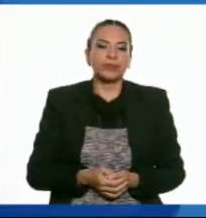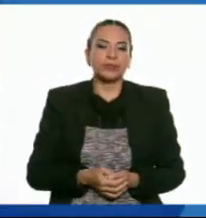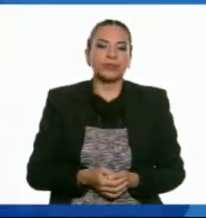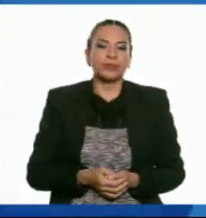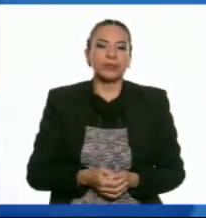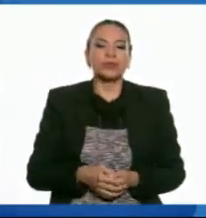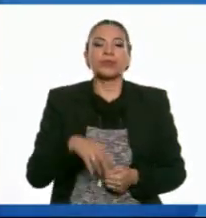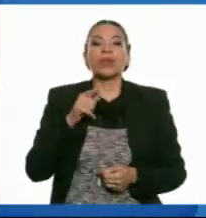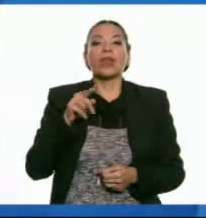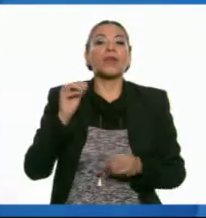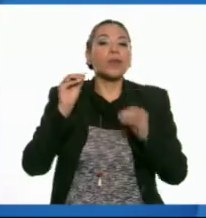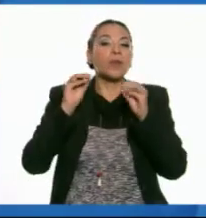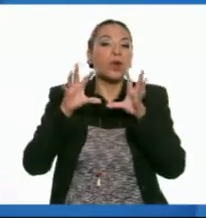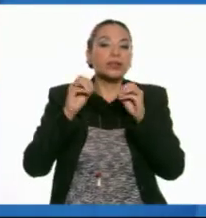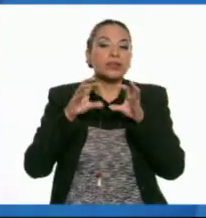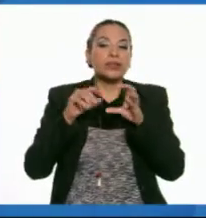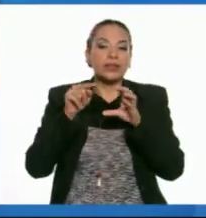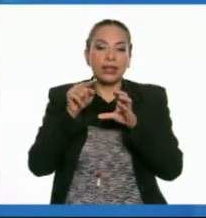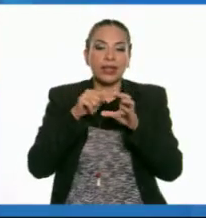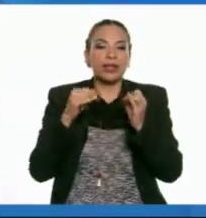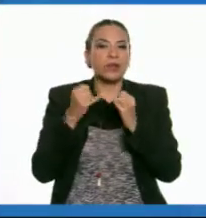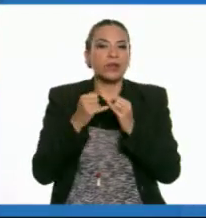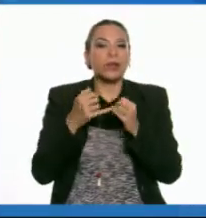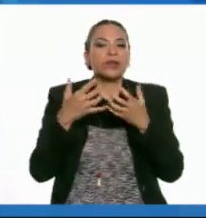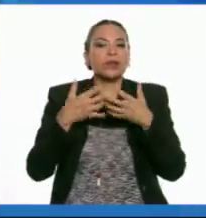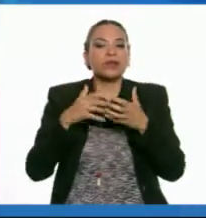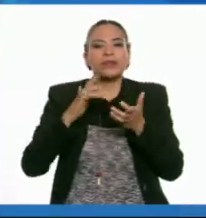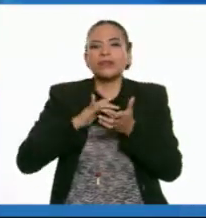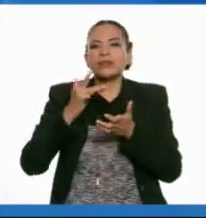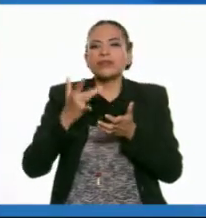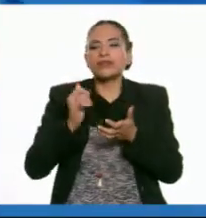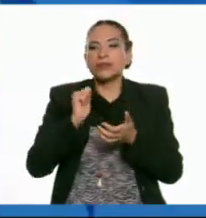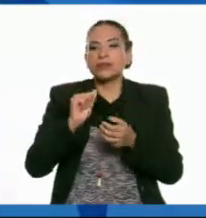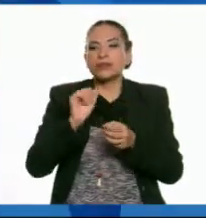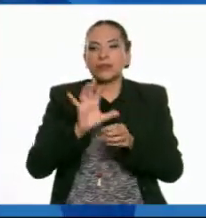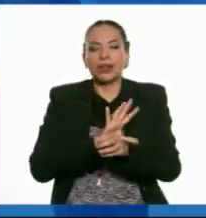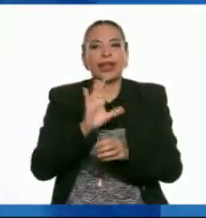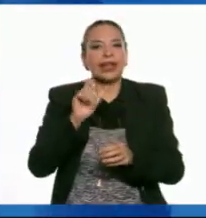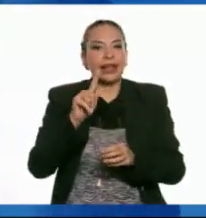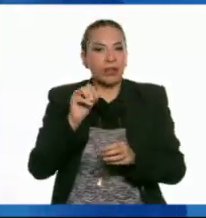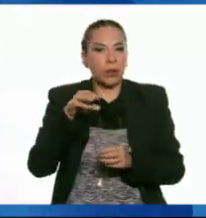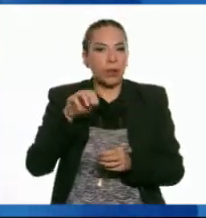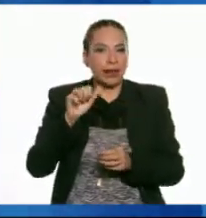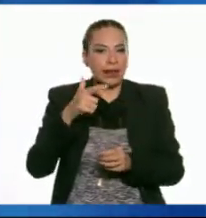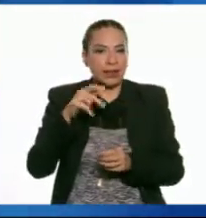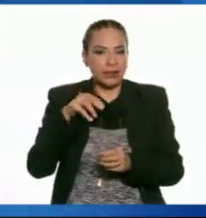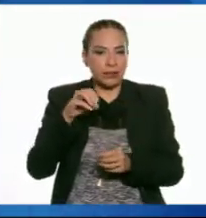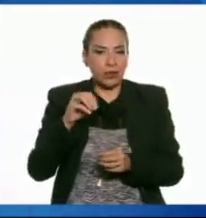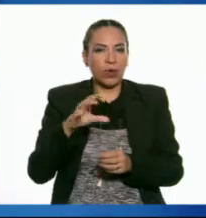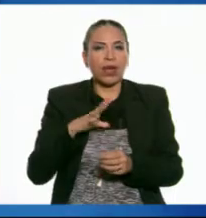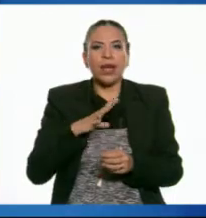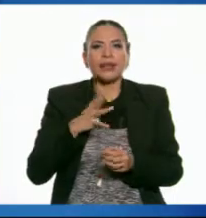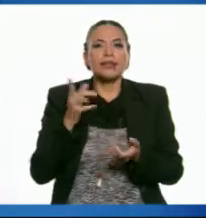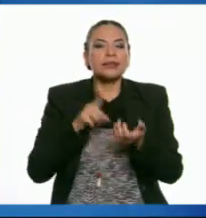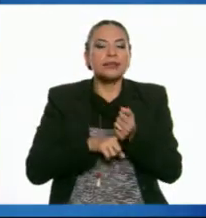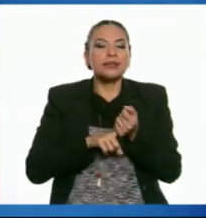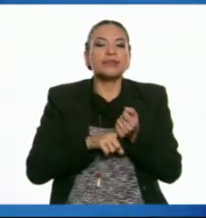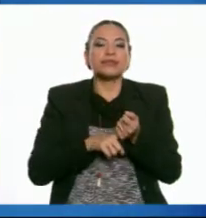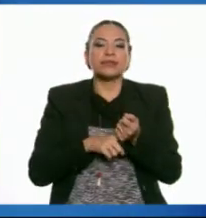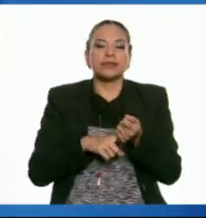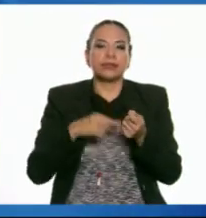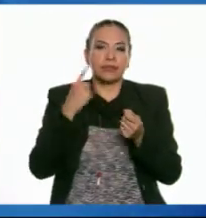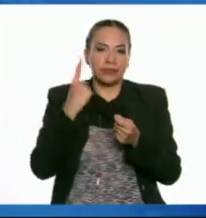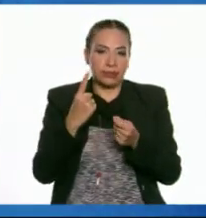Las bocinas también funcionan gracias al electromagnetismo. Están compuestas por